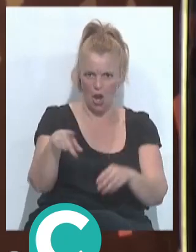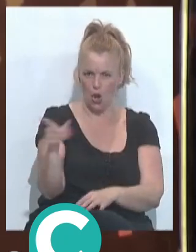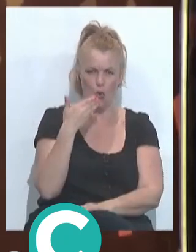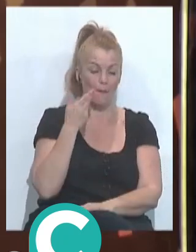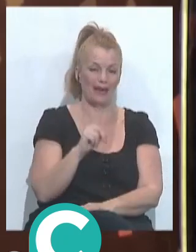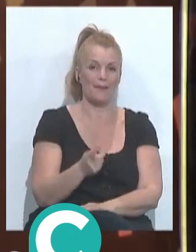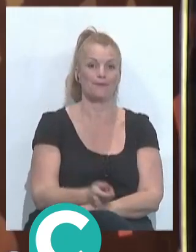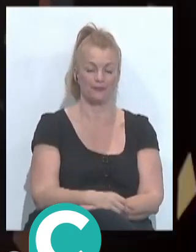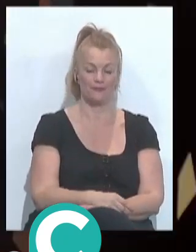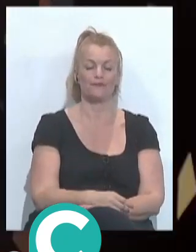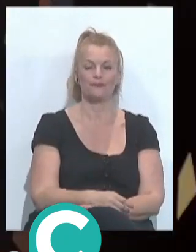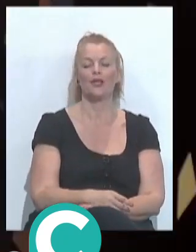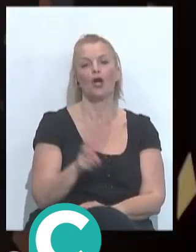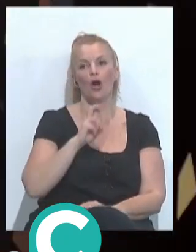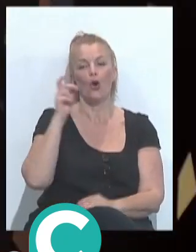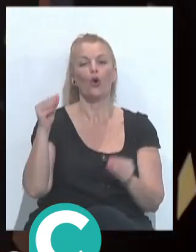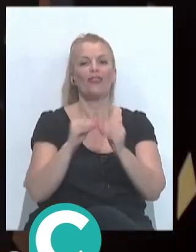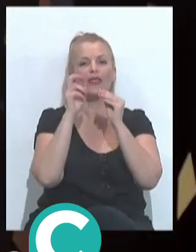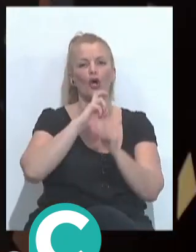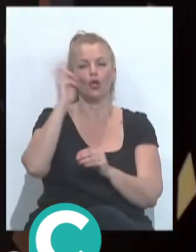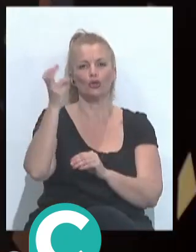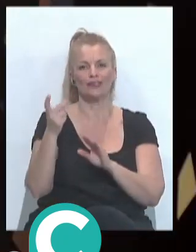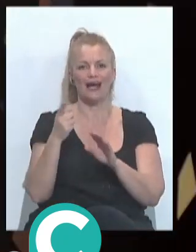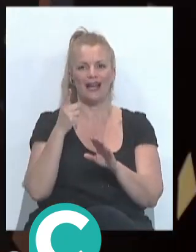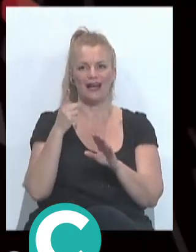sí, sí, sí sí, sí año